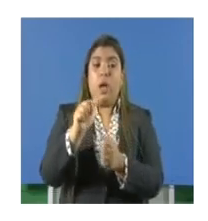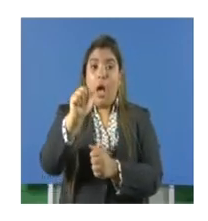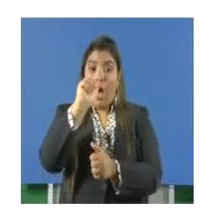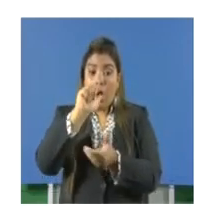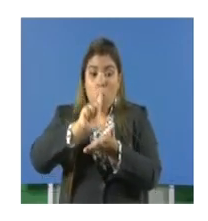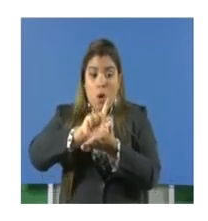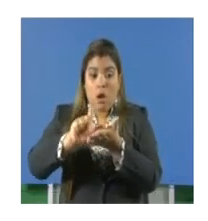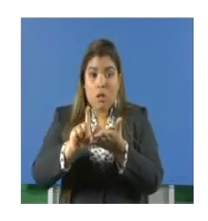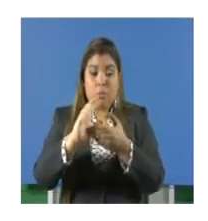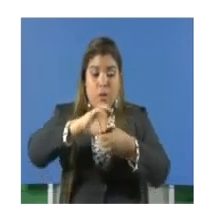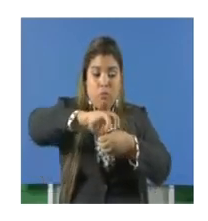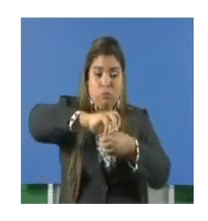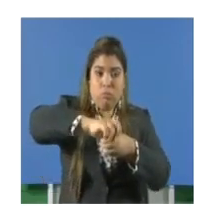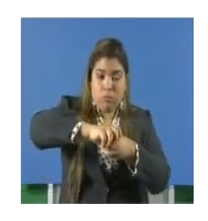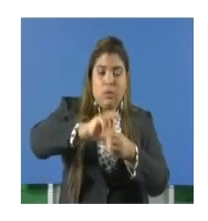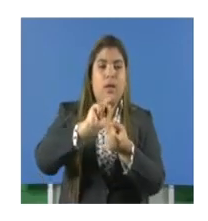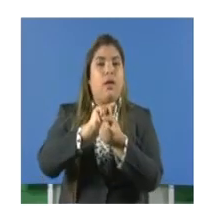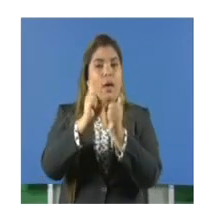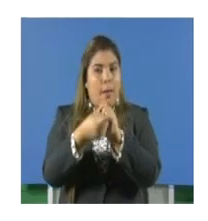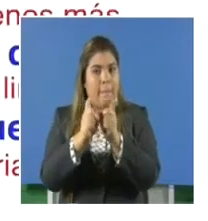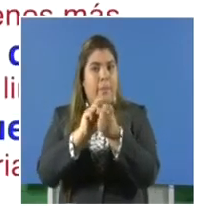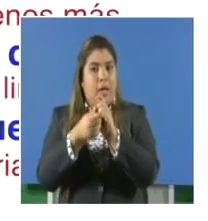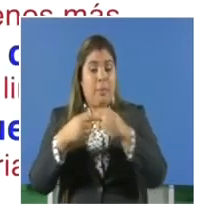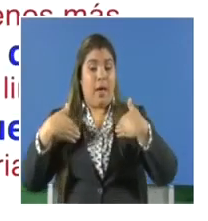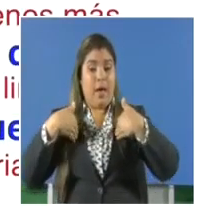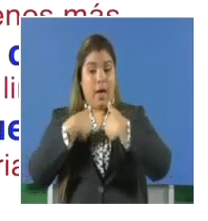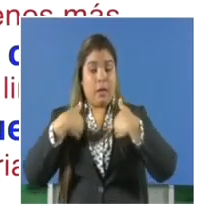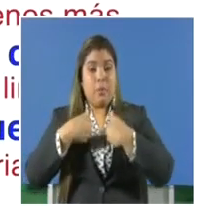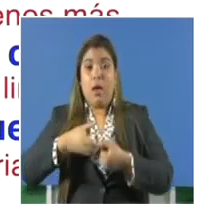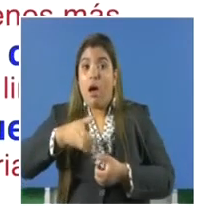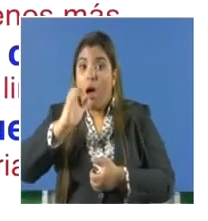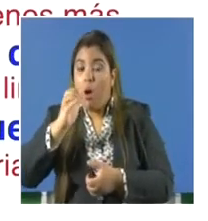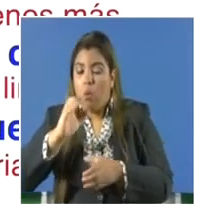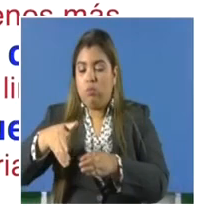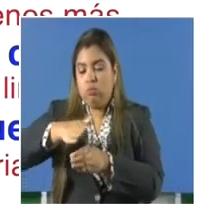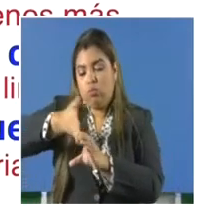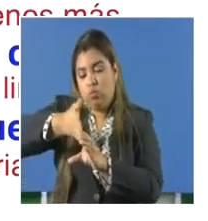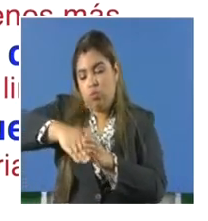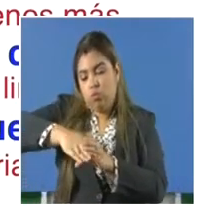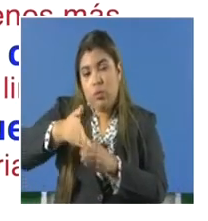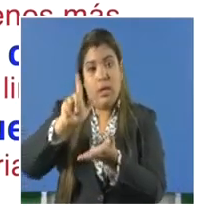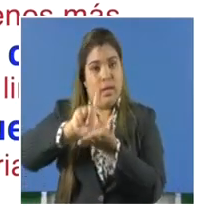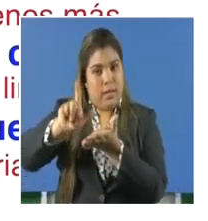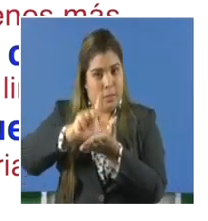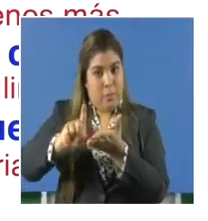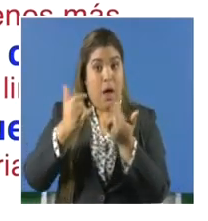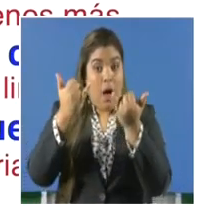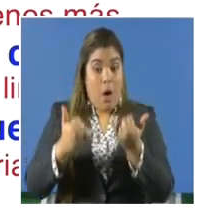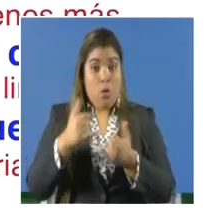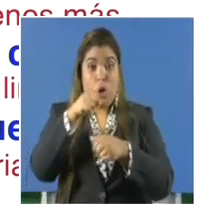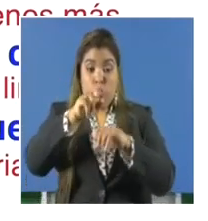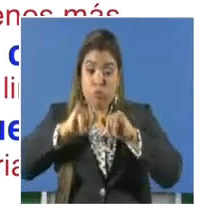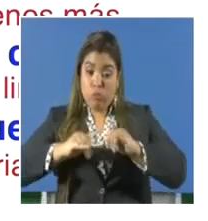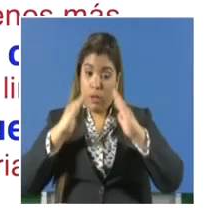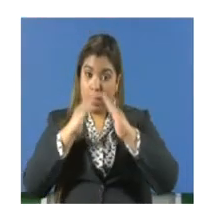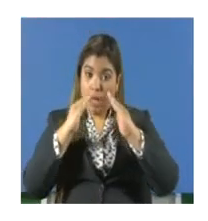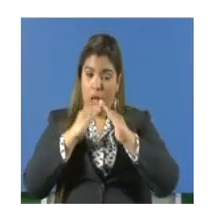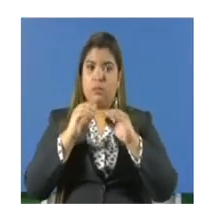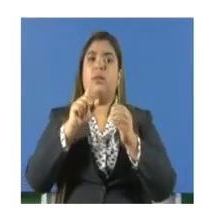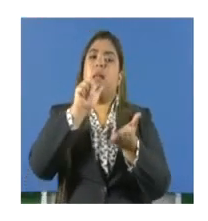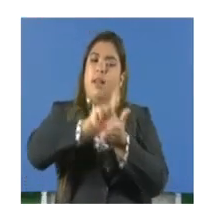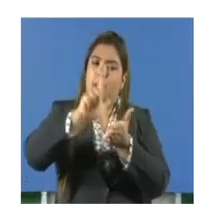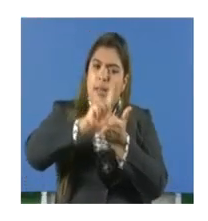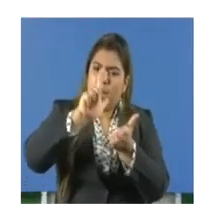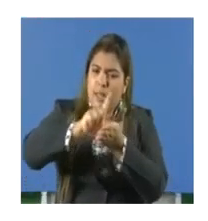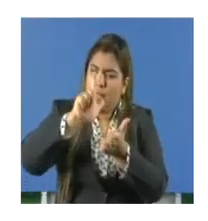periódicamente el agua de floreros y bebederos de animales. Ahora que tienes más tiempo en casa, aprovecha y limpia todo lo que puede